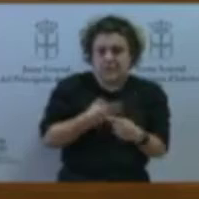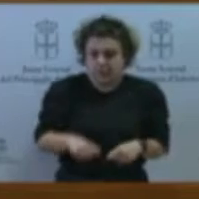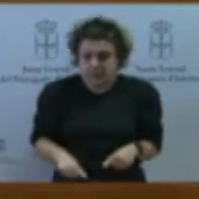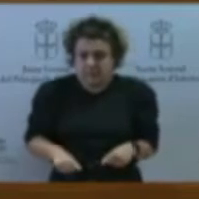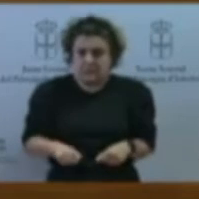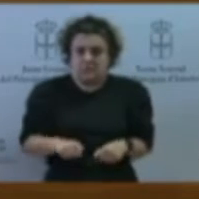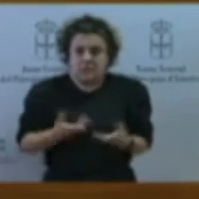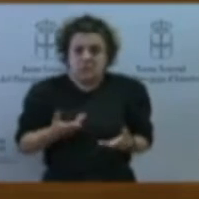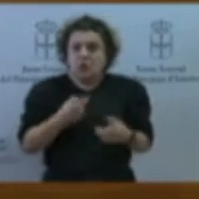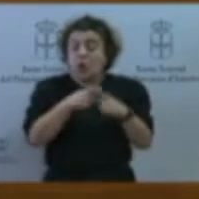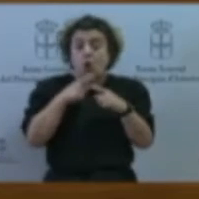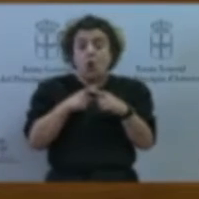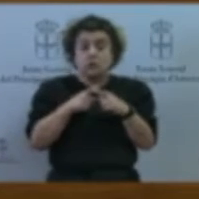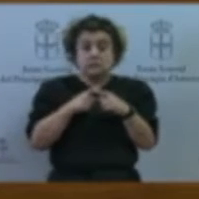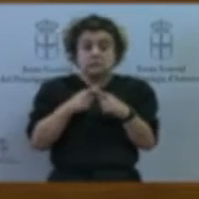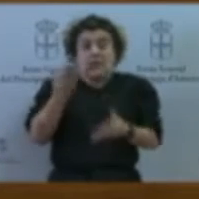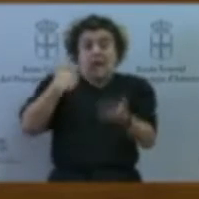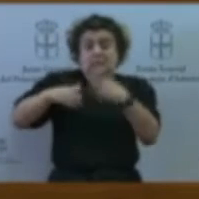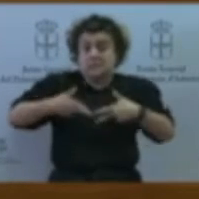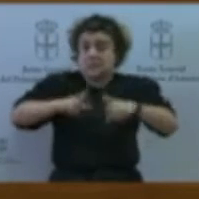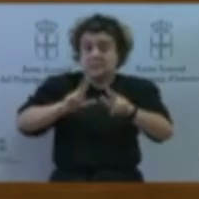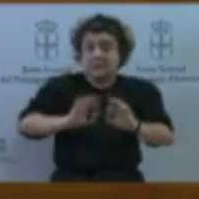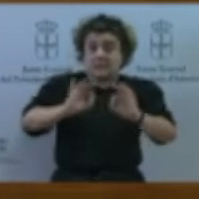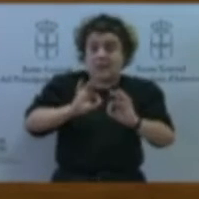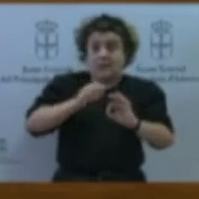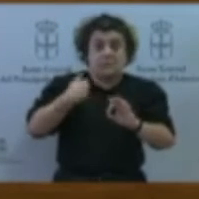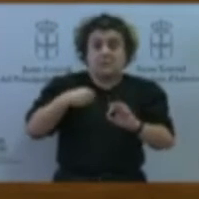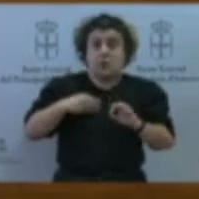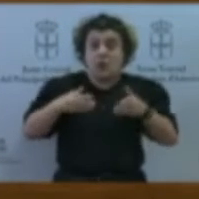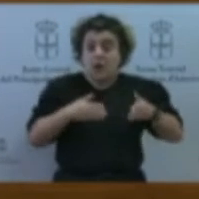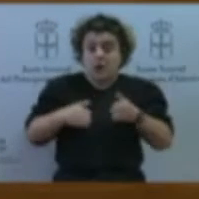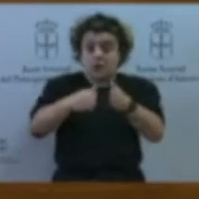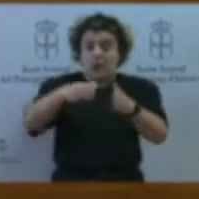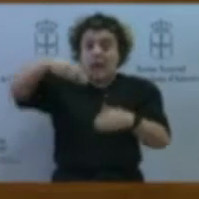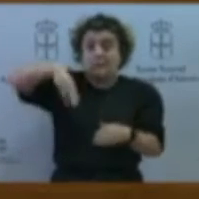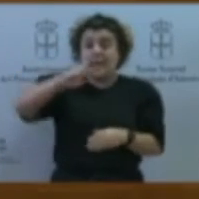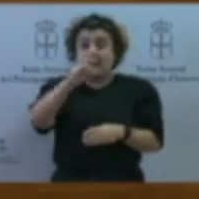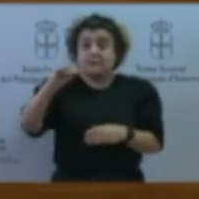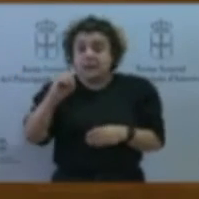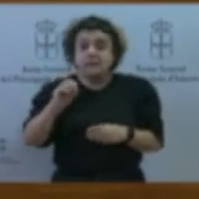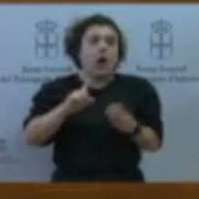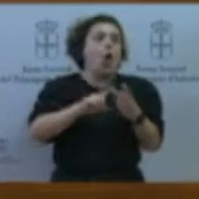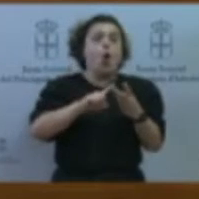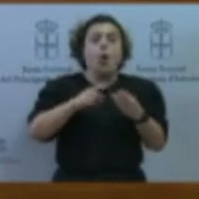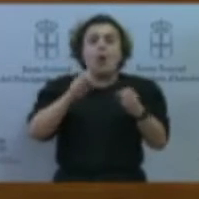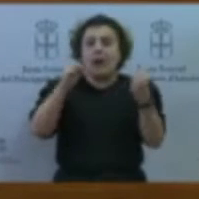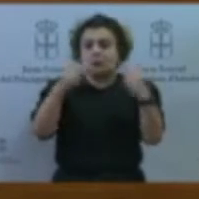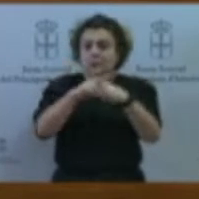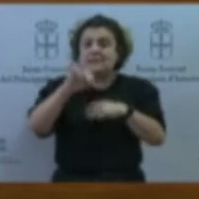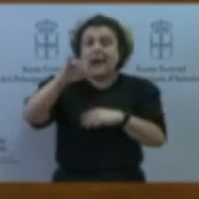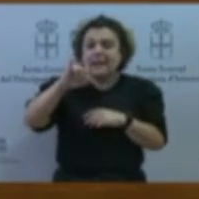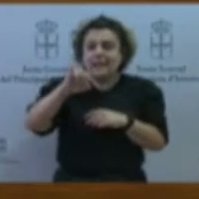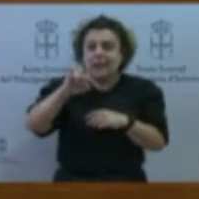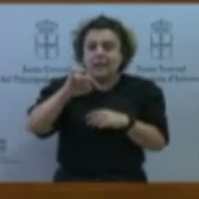se hubiese cortado la M30, si se hubiese cortado la Y, ha sucedido cuando se han cortado las vías de acceso al